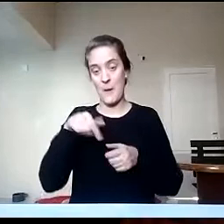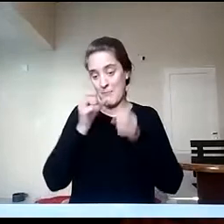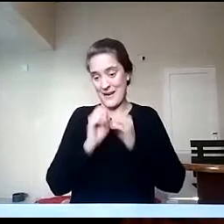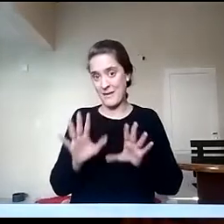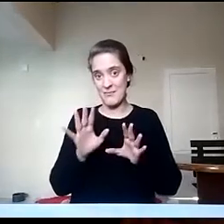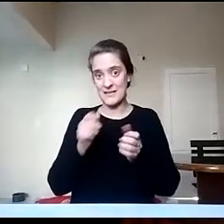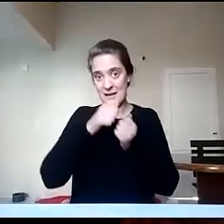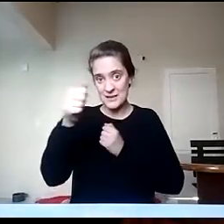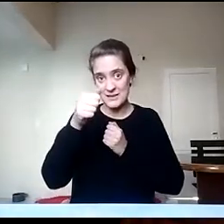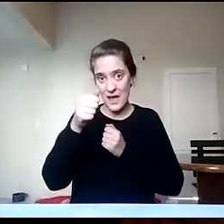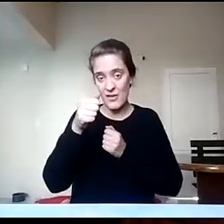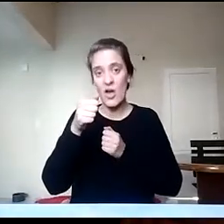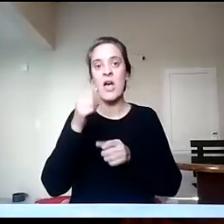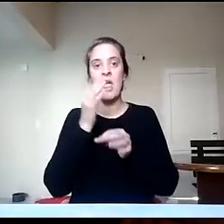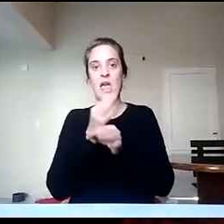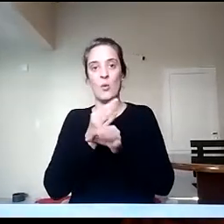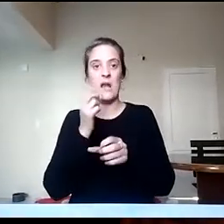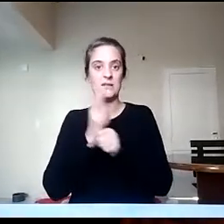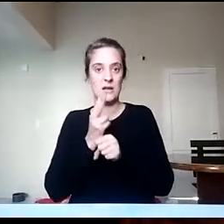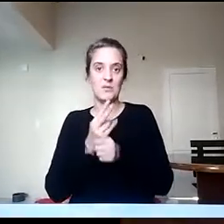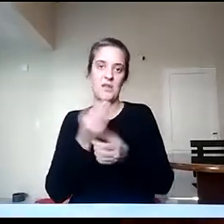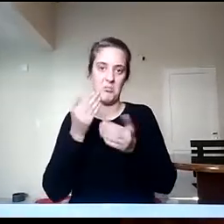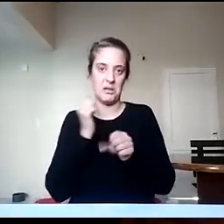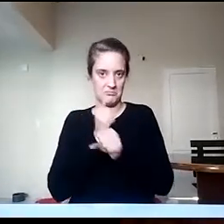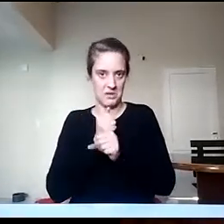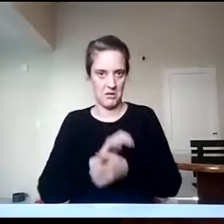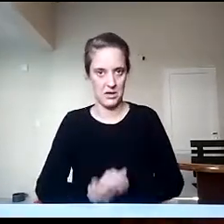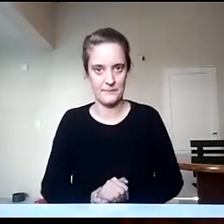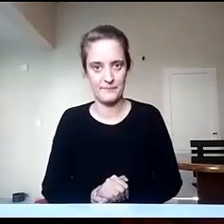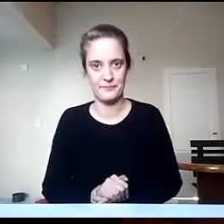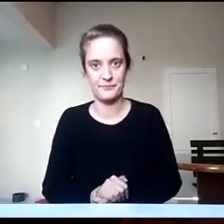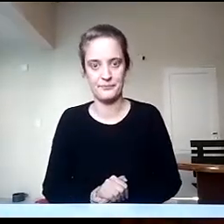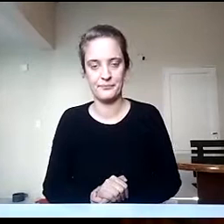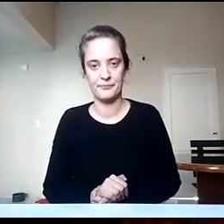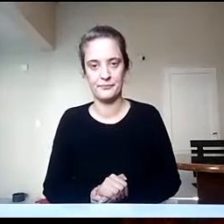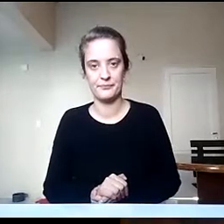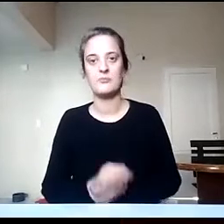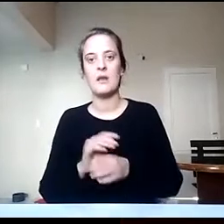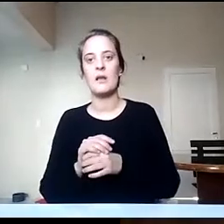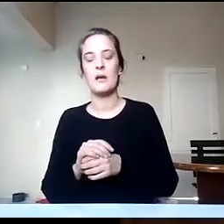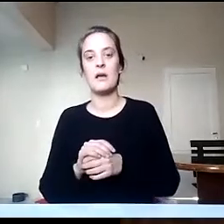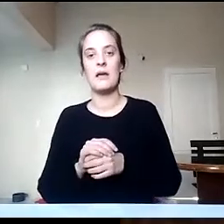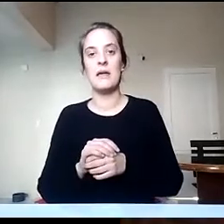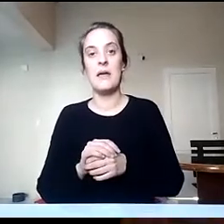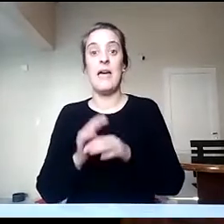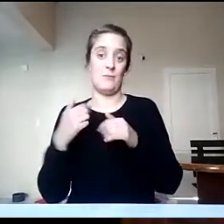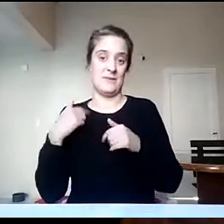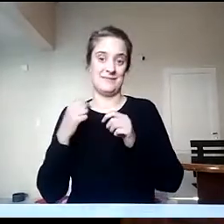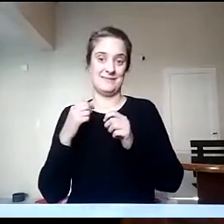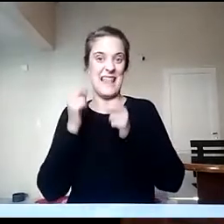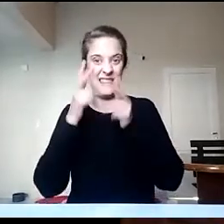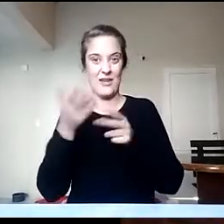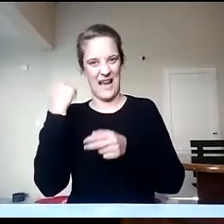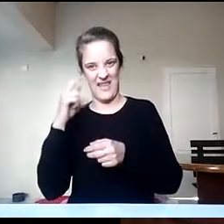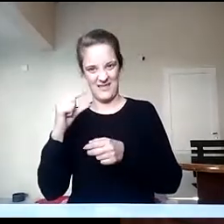Bien, y volviendo a esto de en qué nivel se van a desempeñar, retomo lo que decía con anterioridad, que la